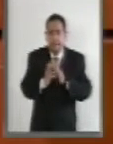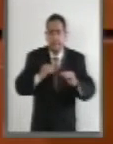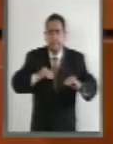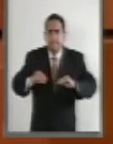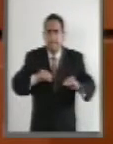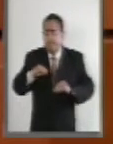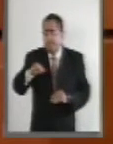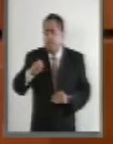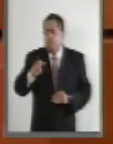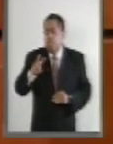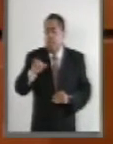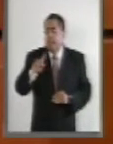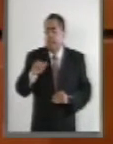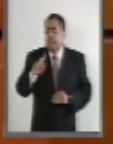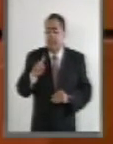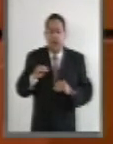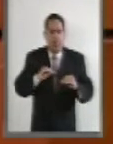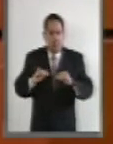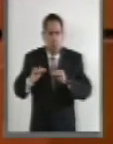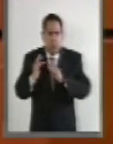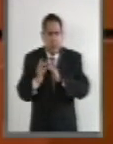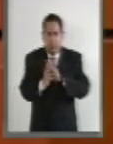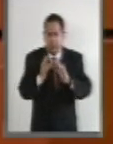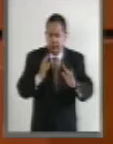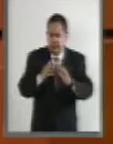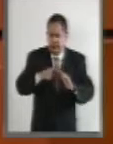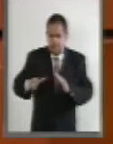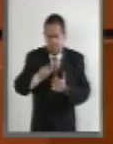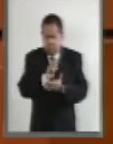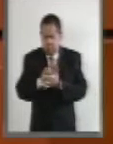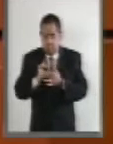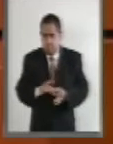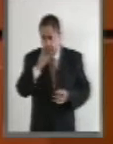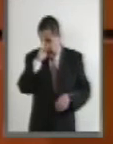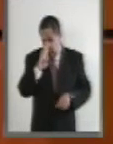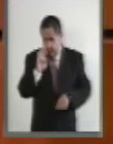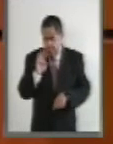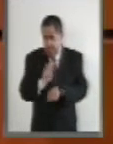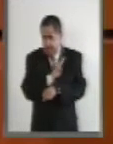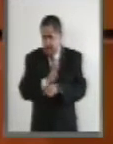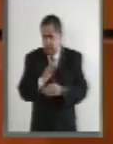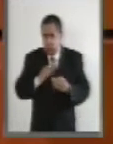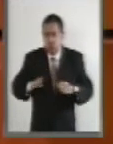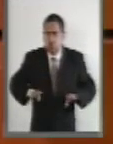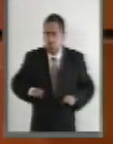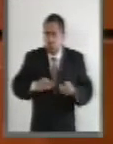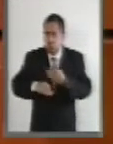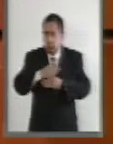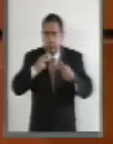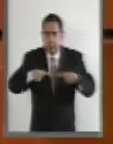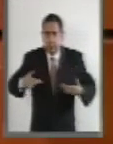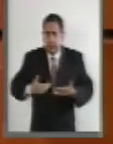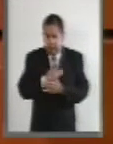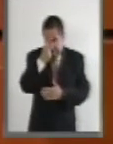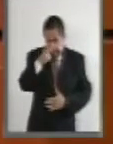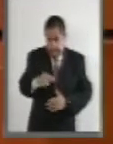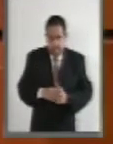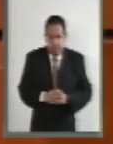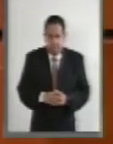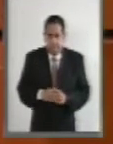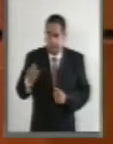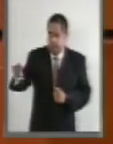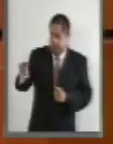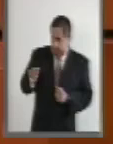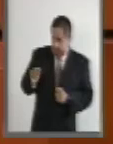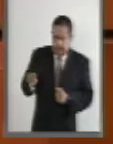jurídico mexicano, en beneficio de todas y todos los mexicanos. Dicha iniciativa fue turnada